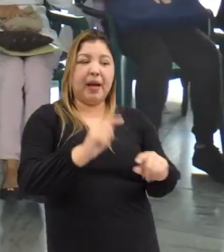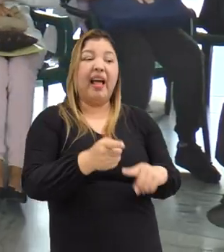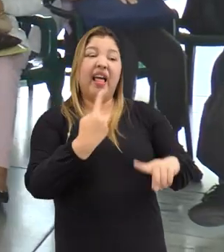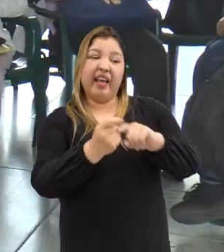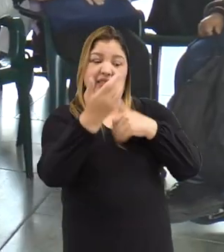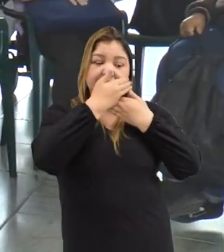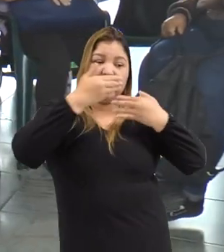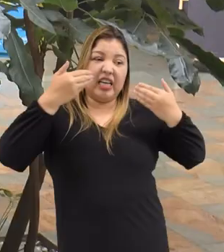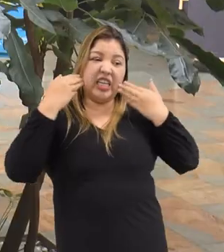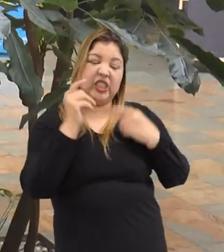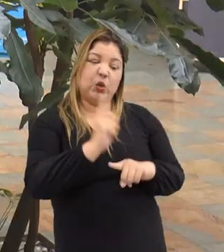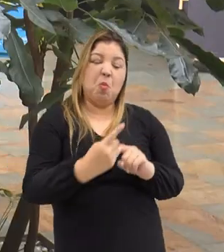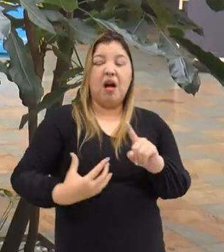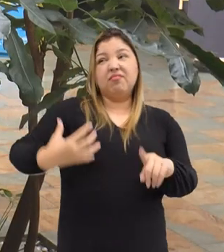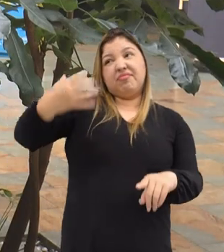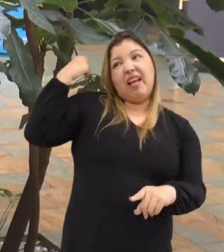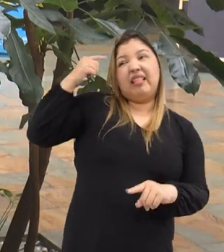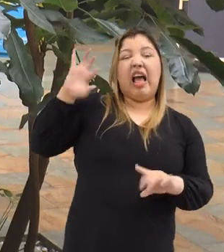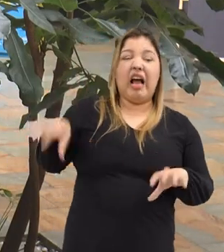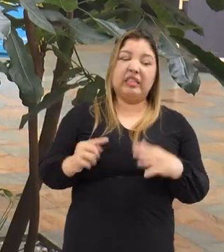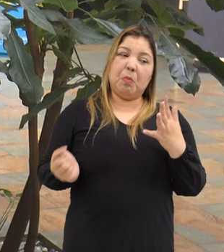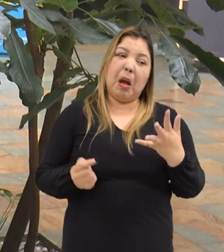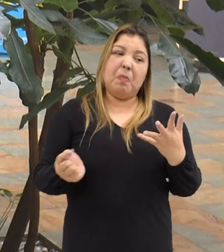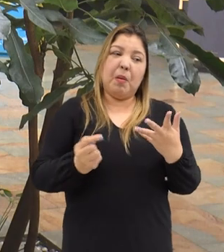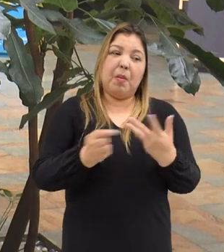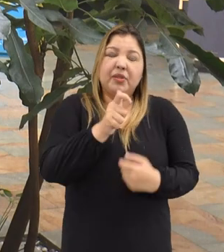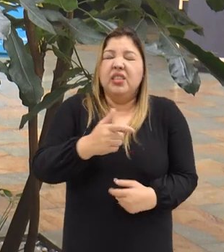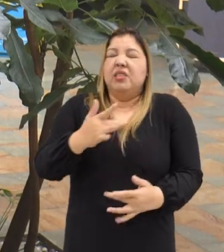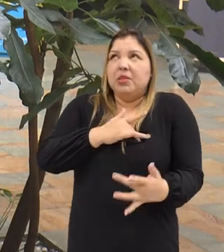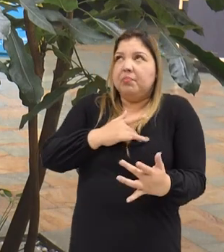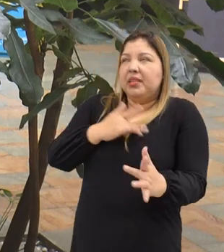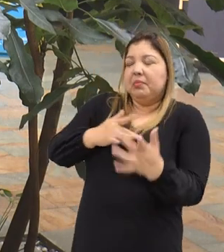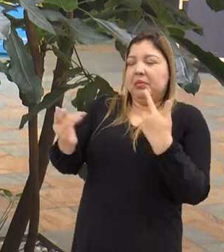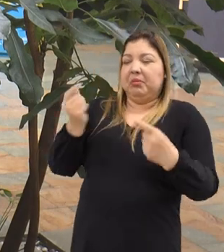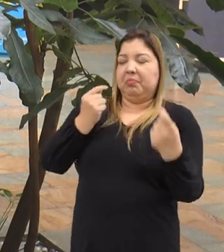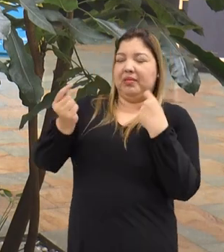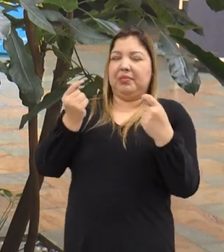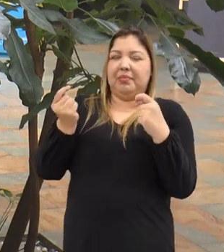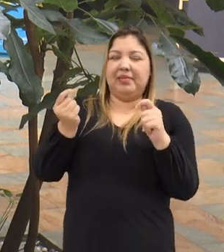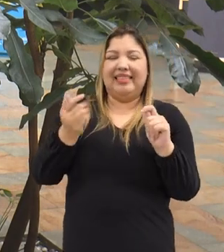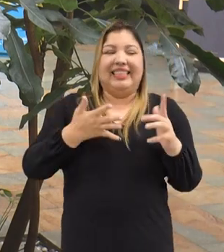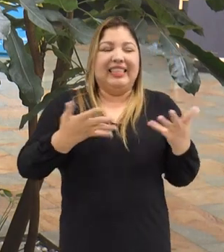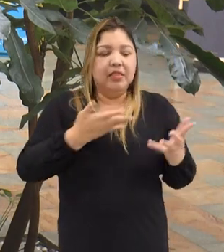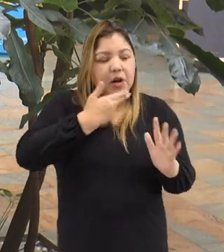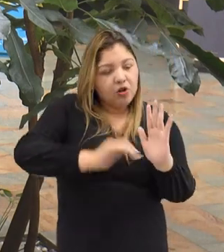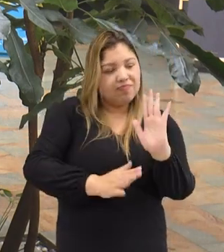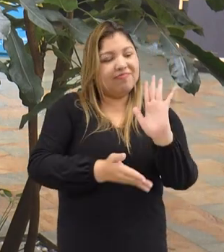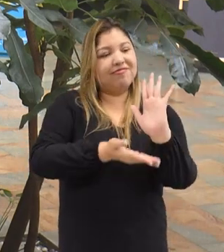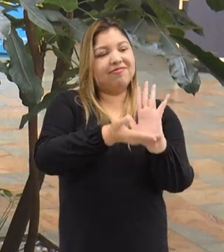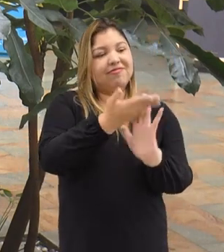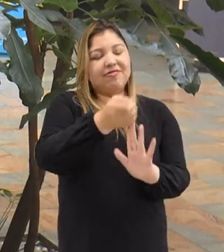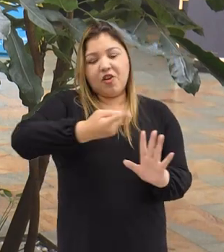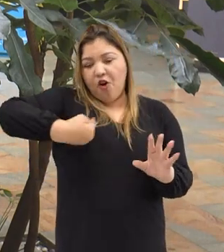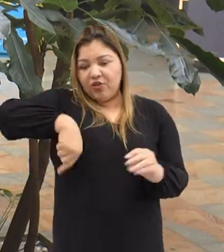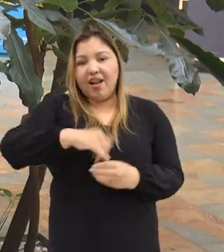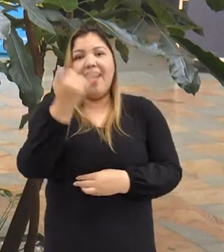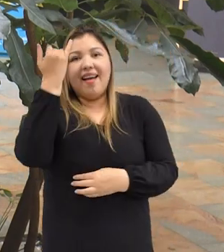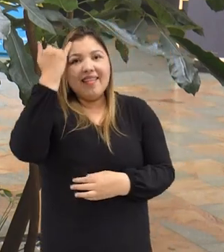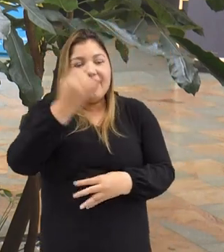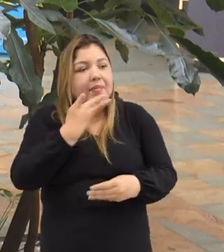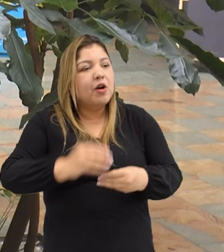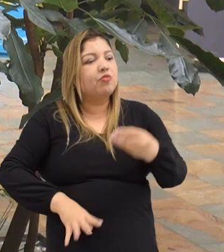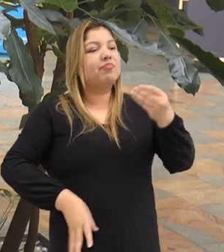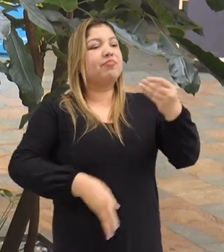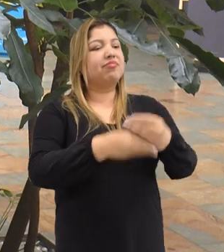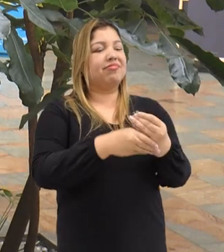estigmatización muy alta por su pasado en el conflicto armado en la ciudad. Entonces nos sumamos a esta iniciativa